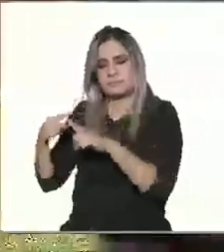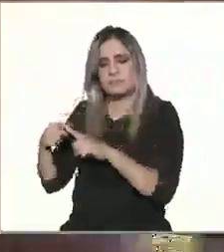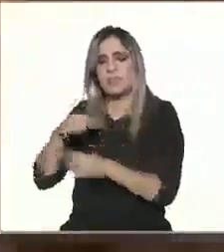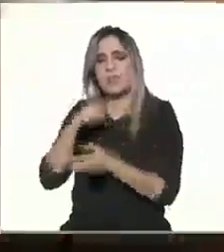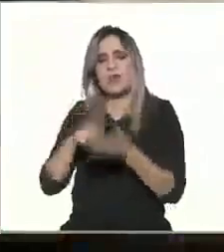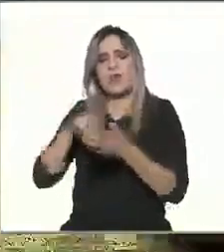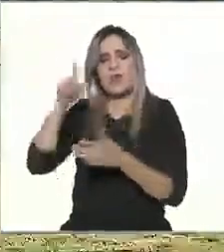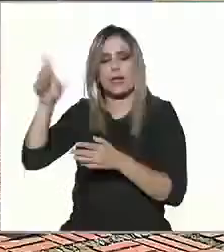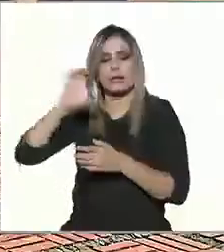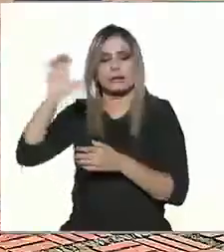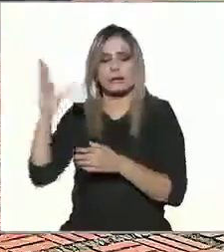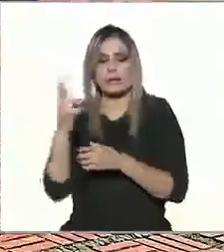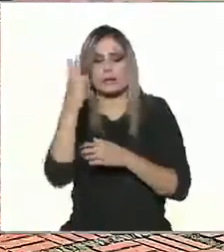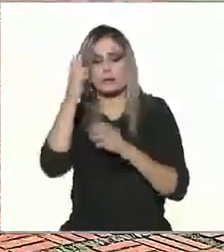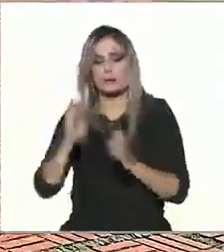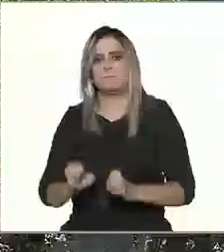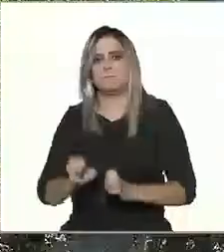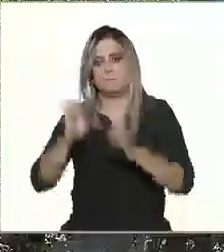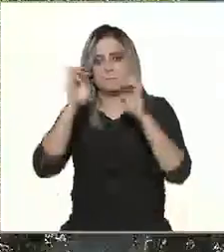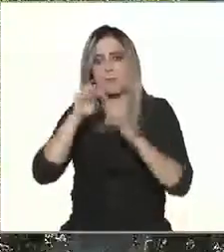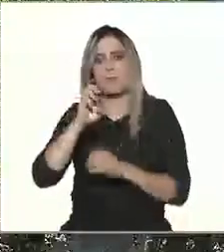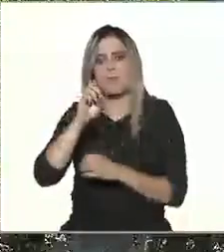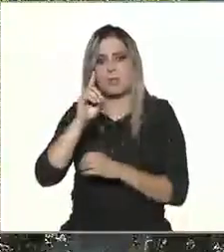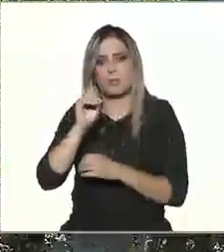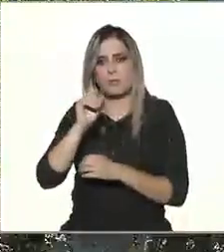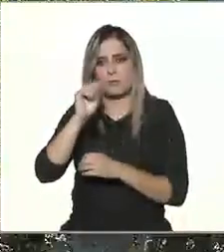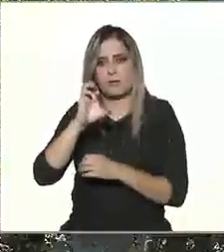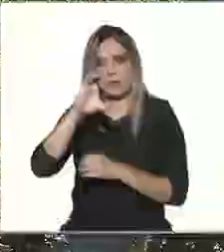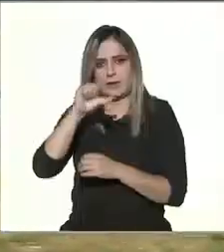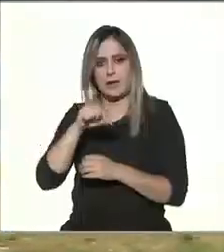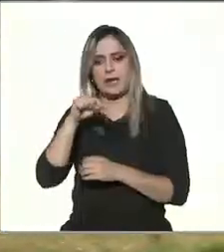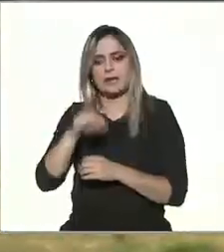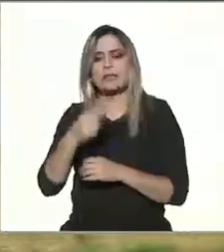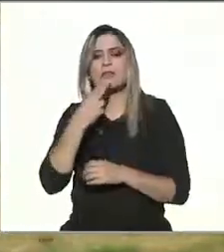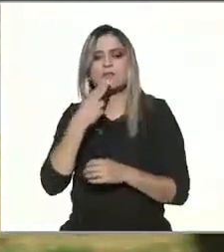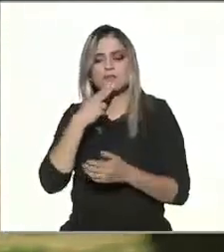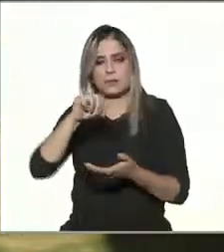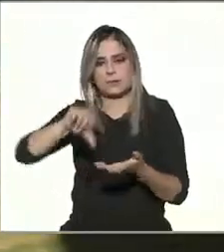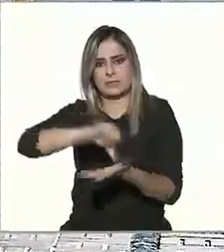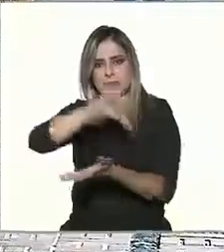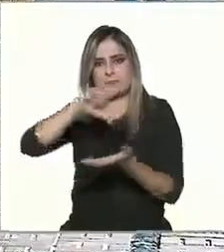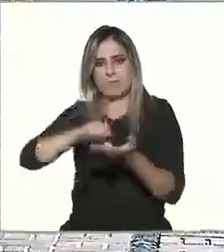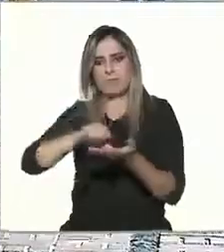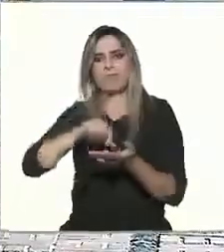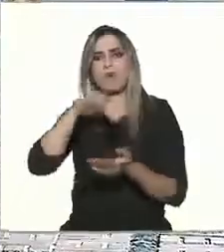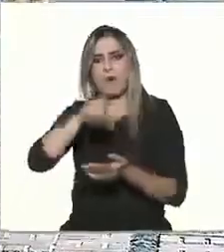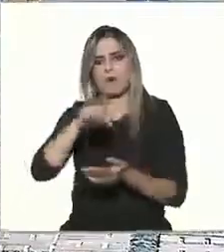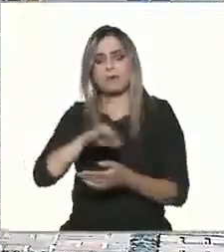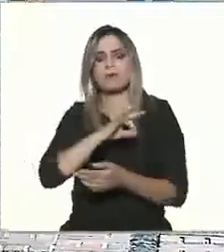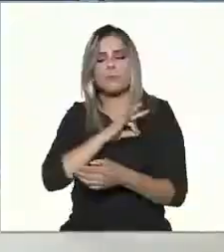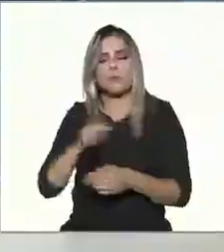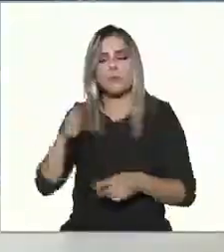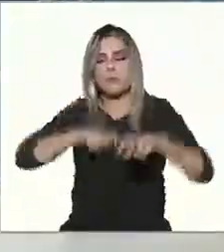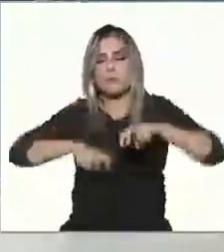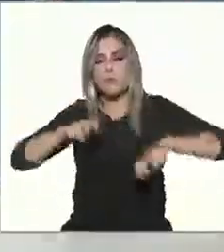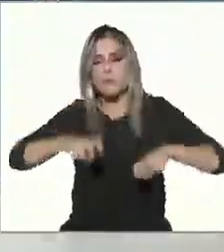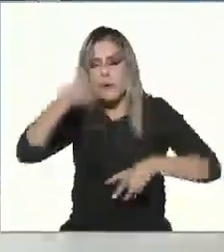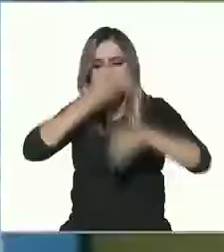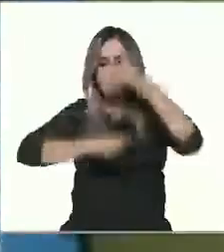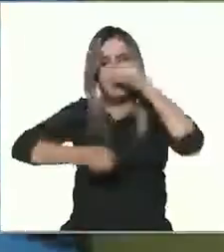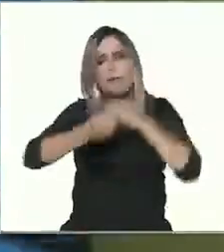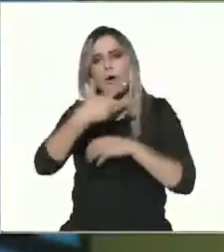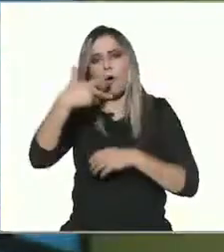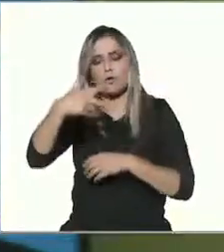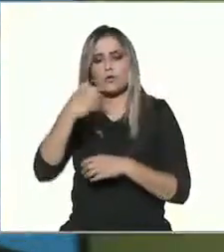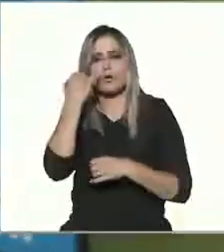en el campus de Ciudad Universitaria y donde nos encontramos ahora, es este tipo de centro, donde ustedes pueden aprender una de las ocho lenguas, que